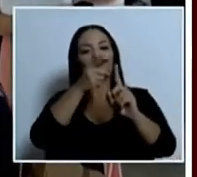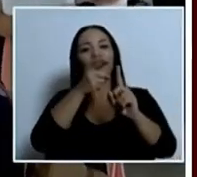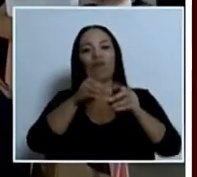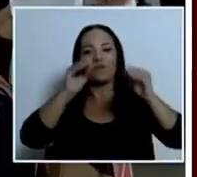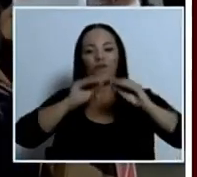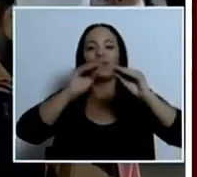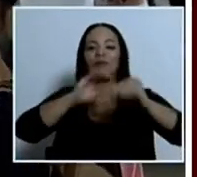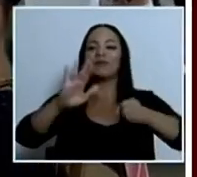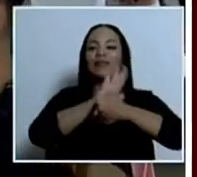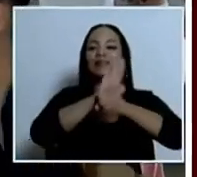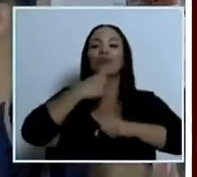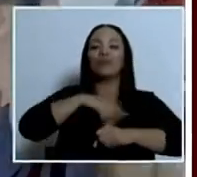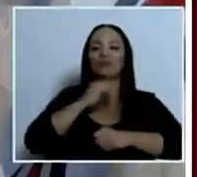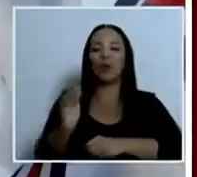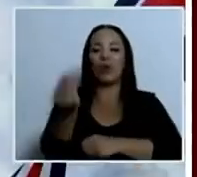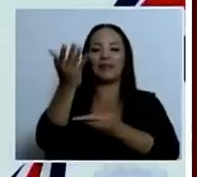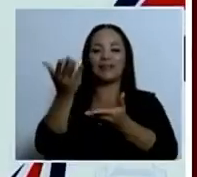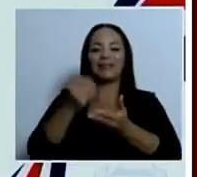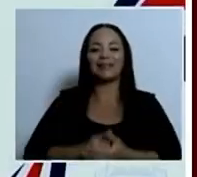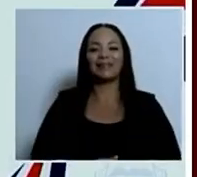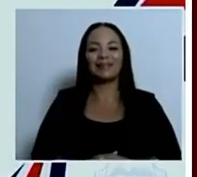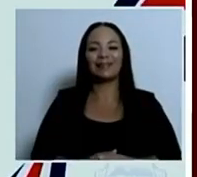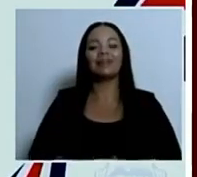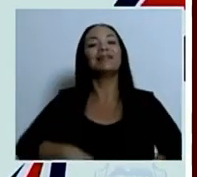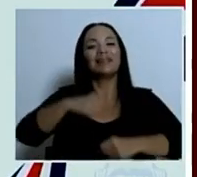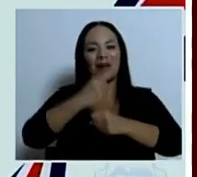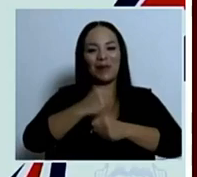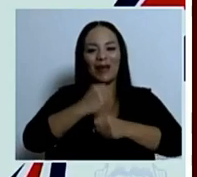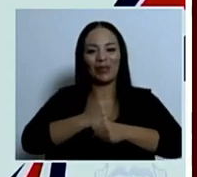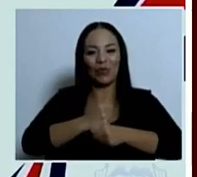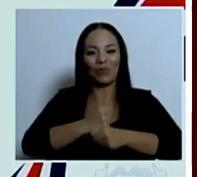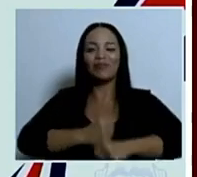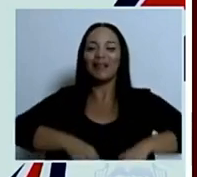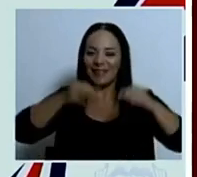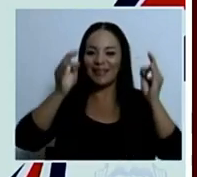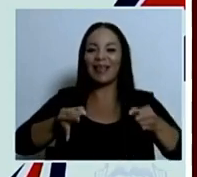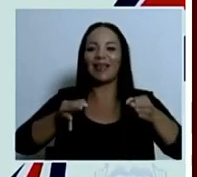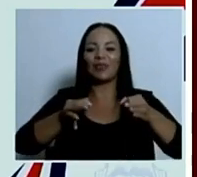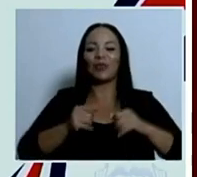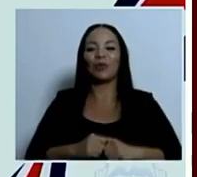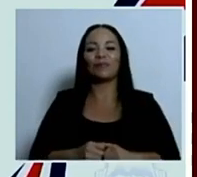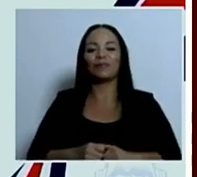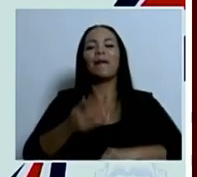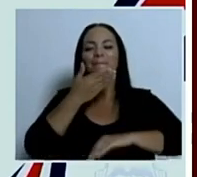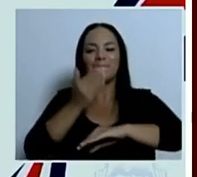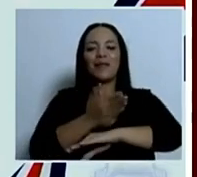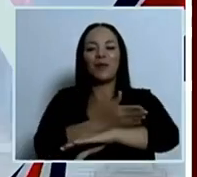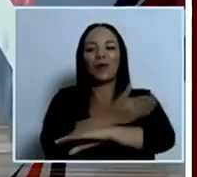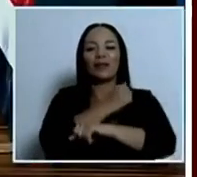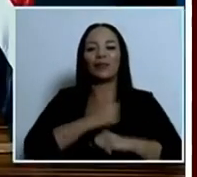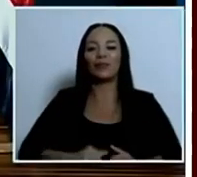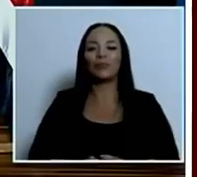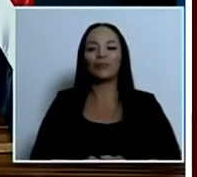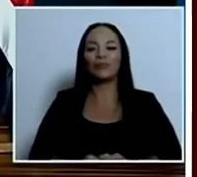de nuestros jóvenes. Trabajando, decidiendo, mejorando.